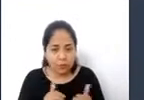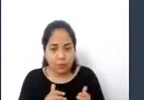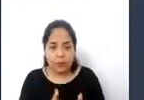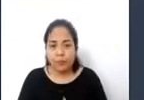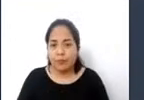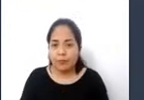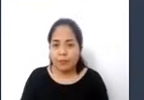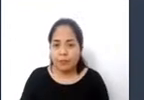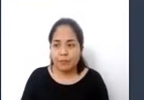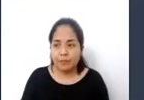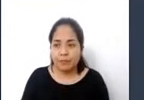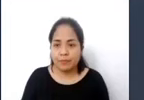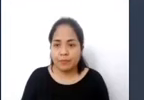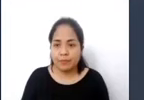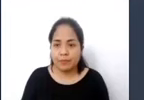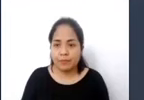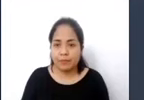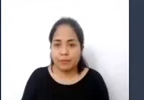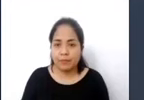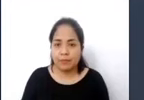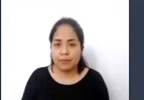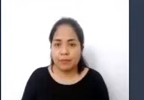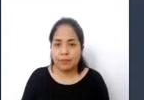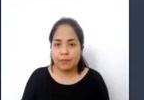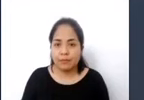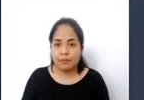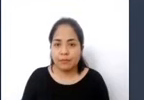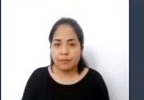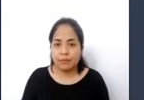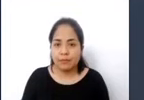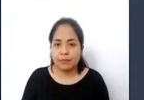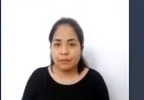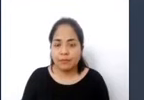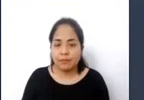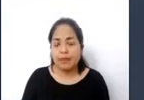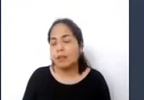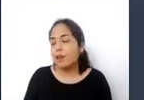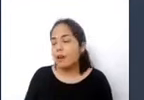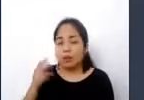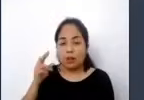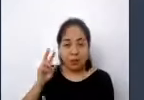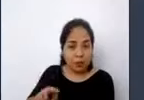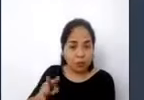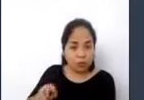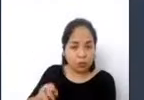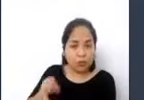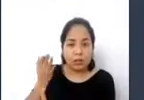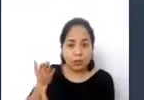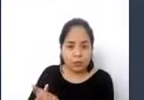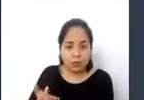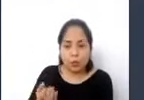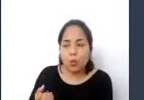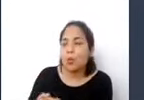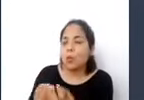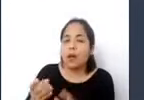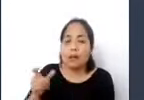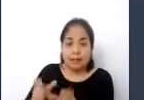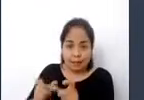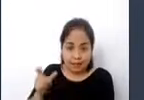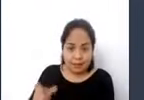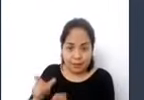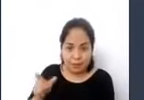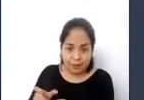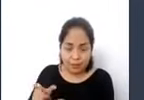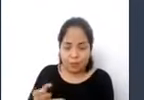Si hablamos del usuario, lo primero que tenemos que hacer es conocer la cantidad de personas que requiere